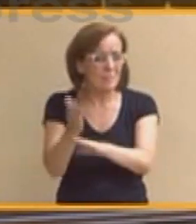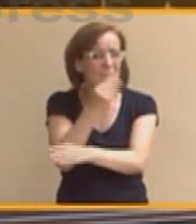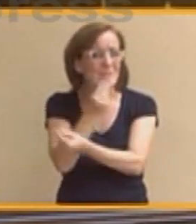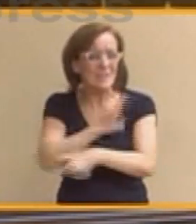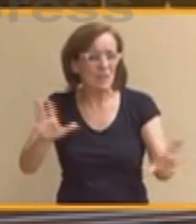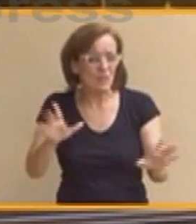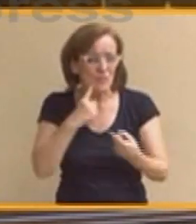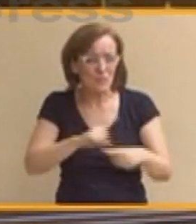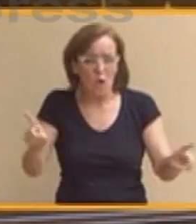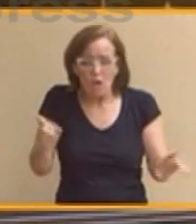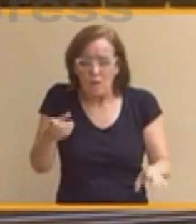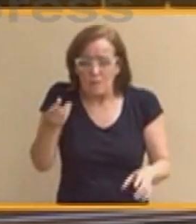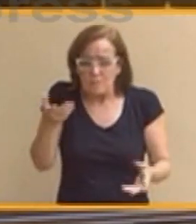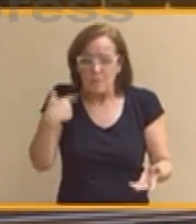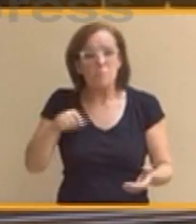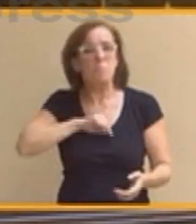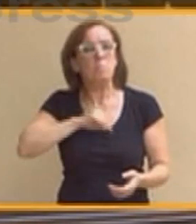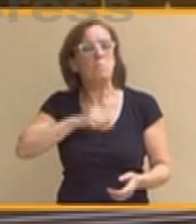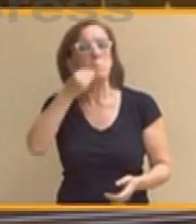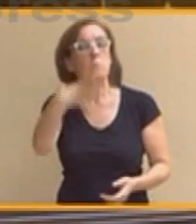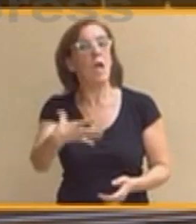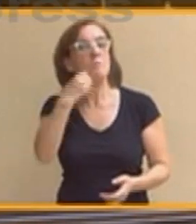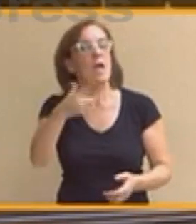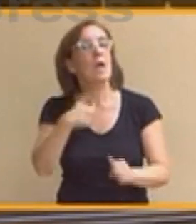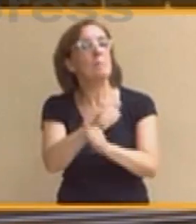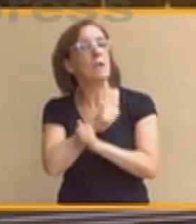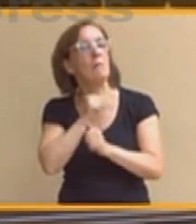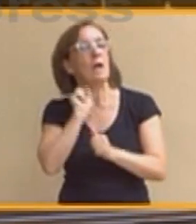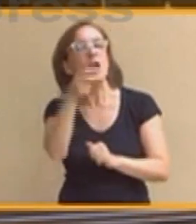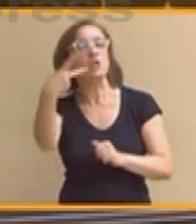estaban muy satisfechos porque esperaban otro resultado electoral.